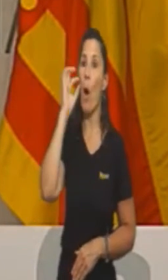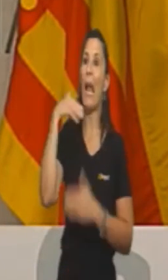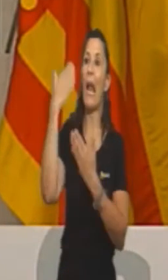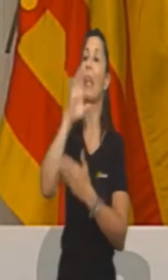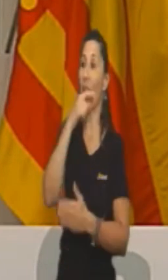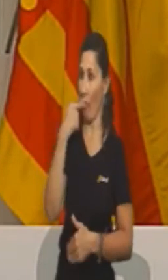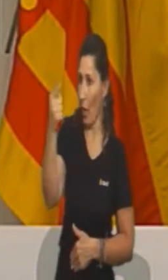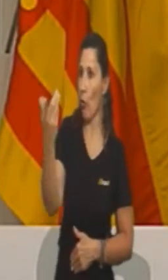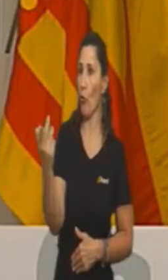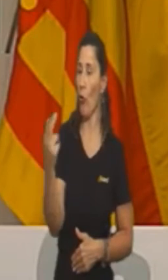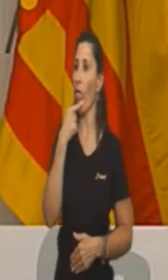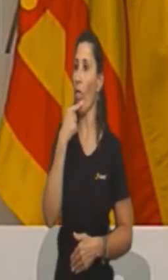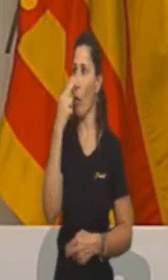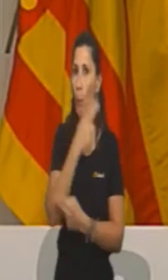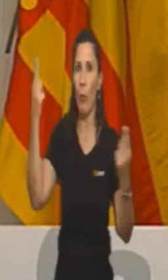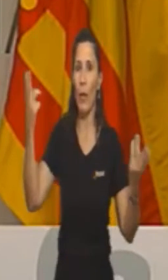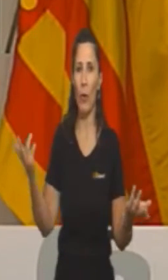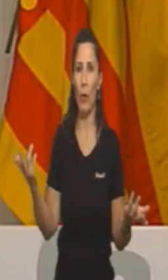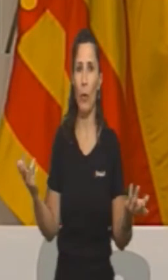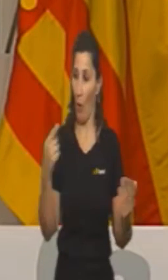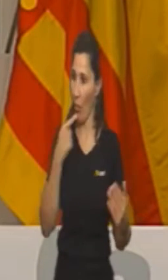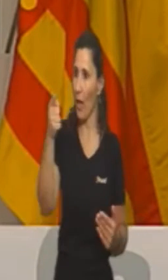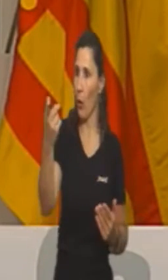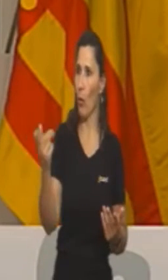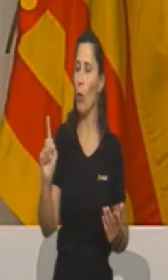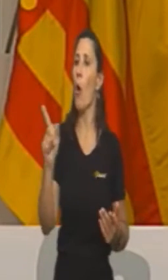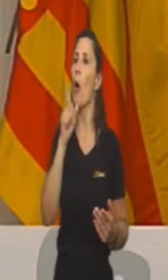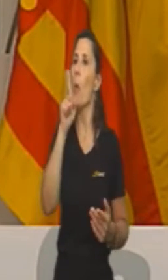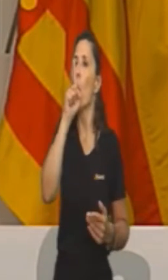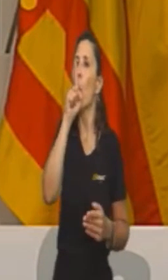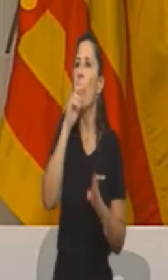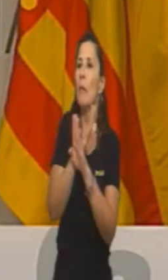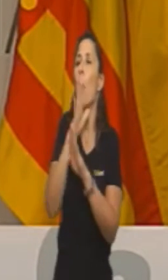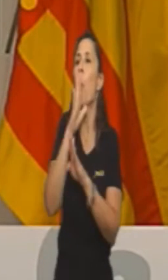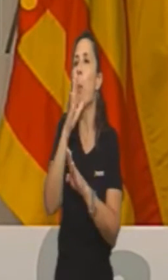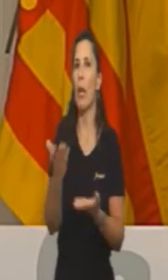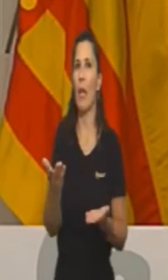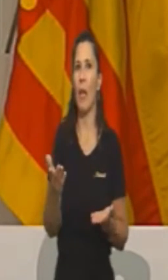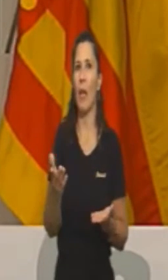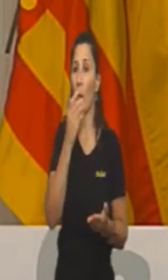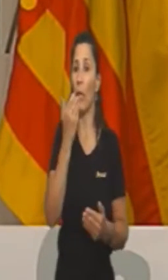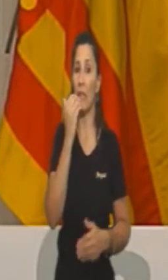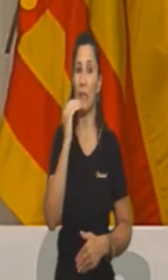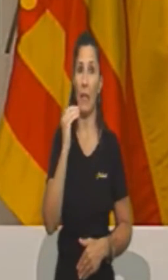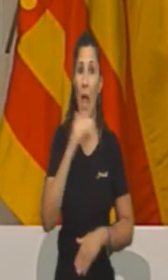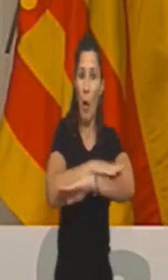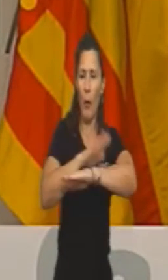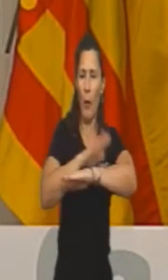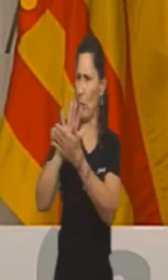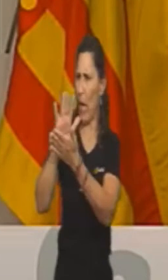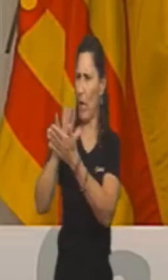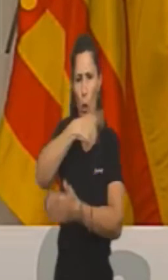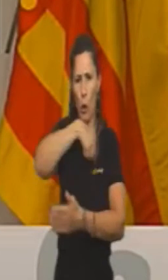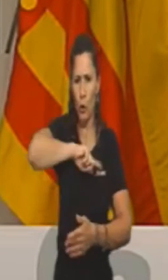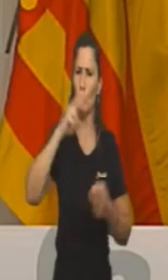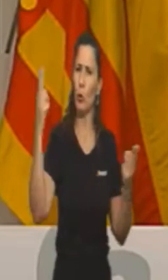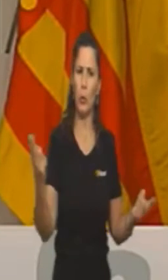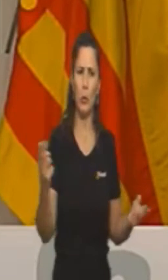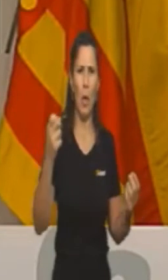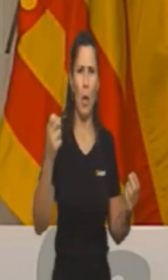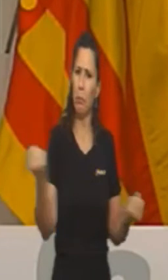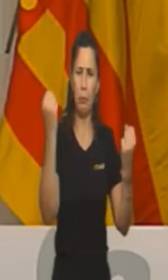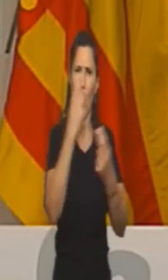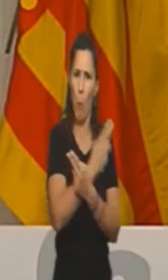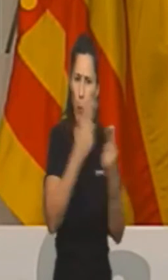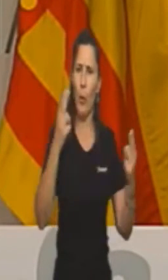recibió esos regalos, ¿no? Digo yo que podrían destapar esto, porque lo que afecta al Gobierno, que no se preocupen, si nosotros ya lo publicamos,